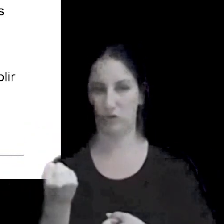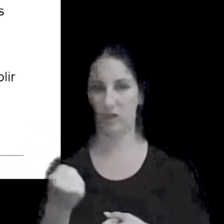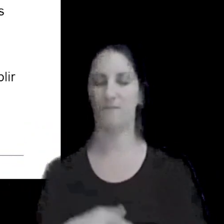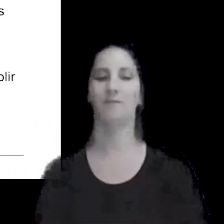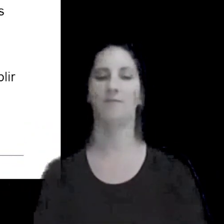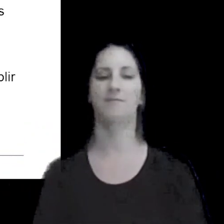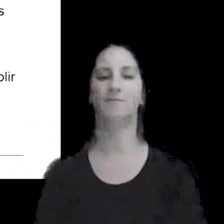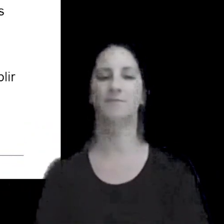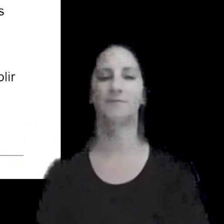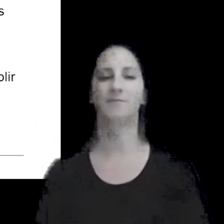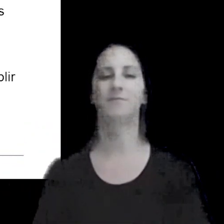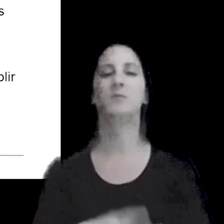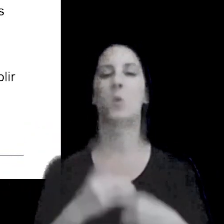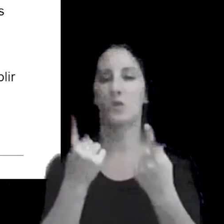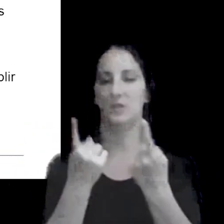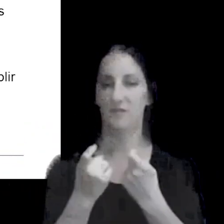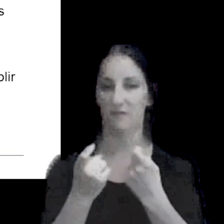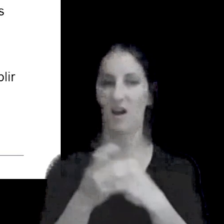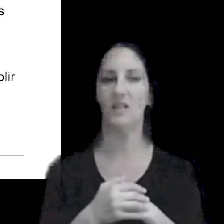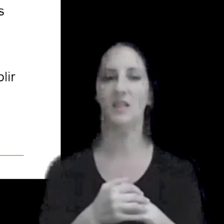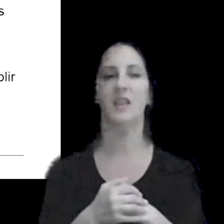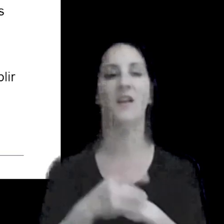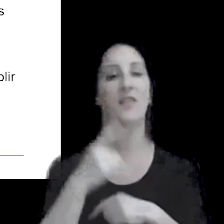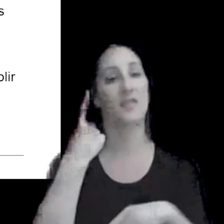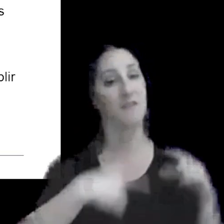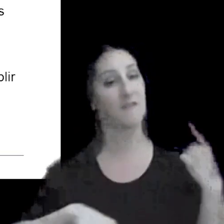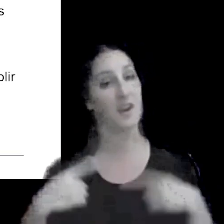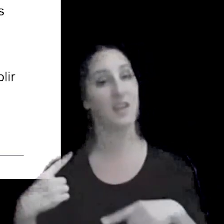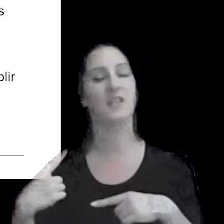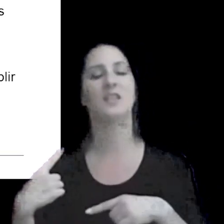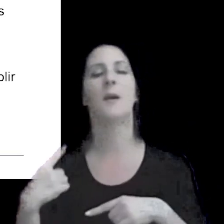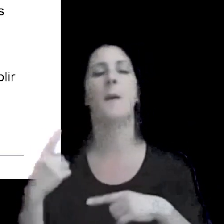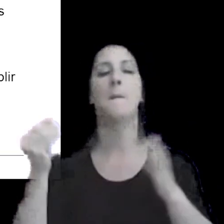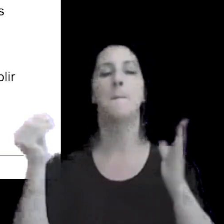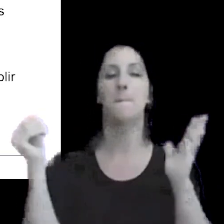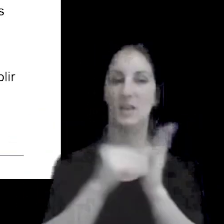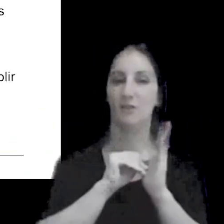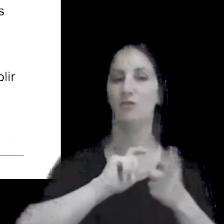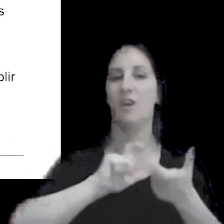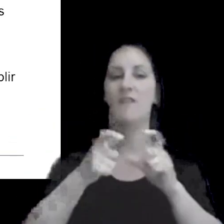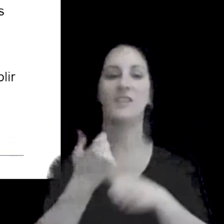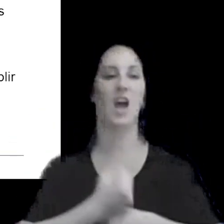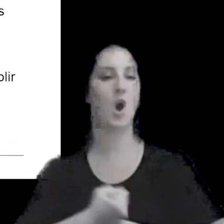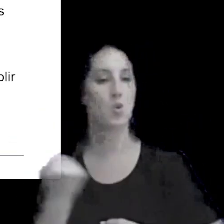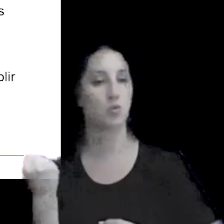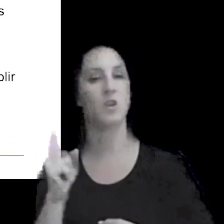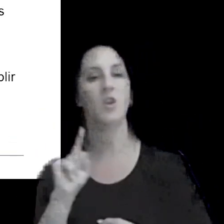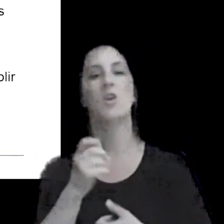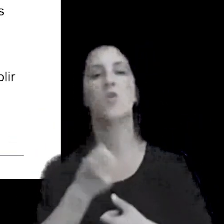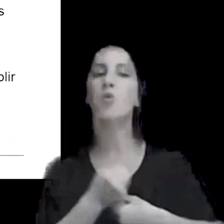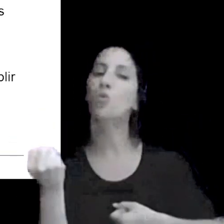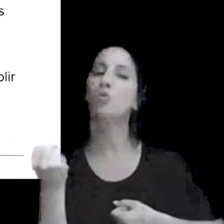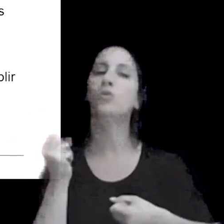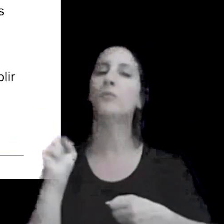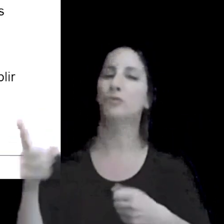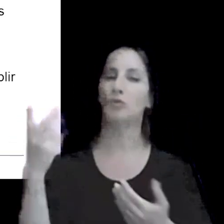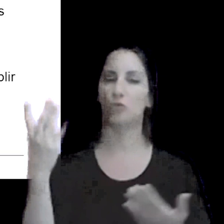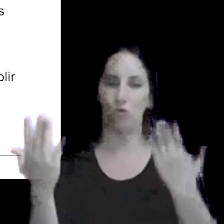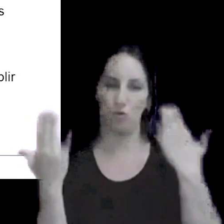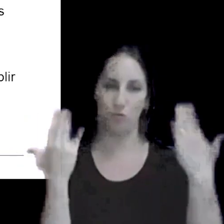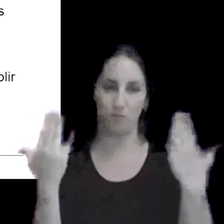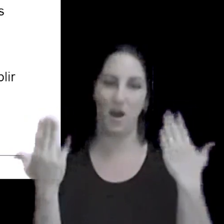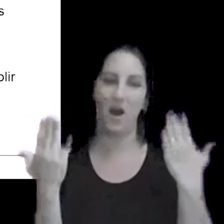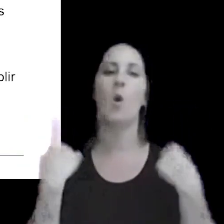cuando son necesarios esto es distinto al ajuste de precios de transferencia sino que son ajustes a la comparabilidad cuando las